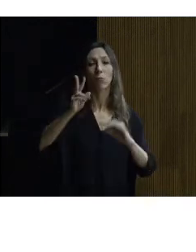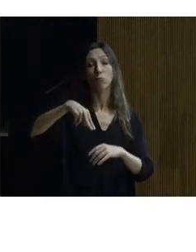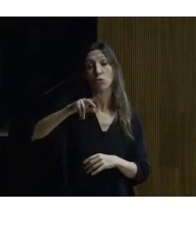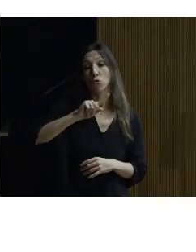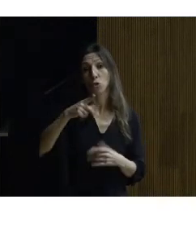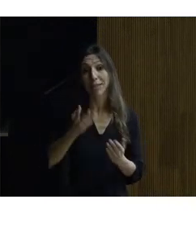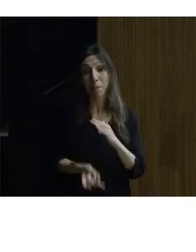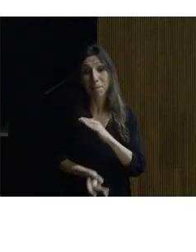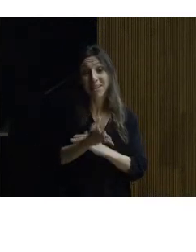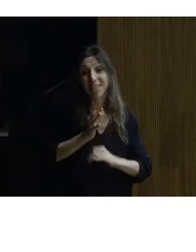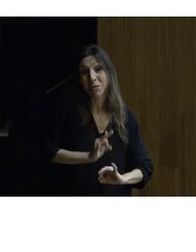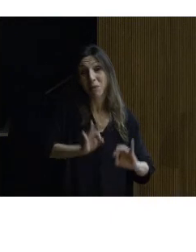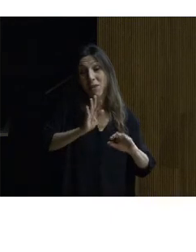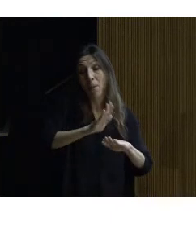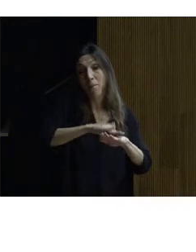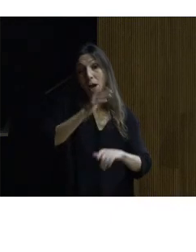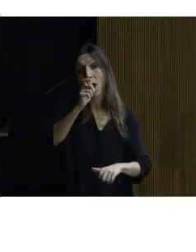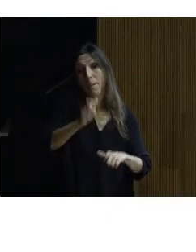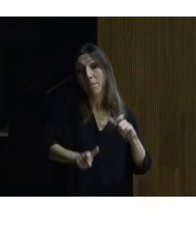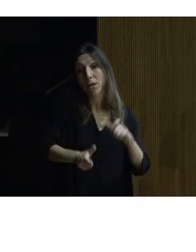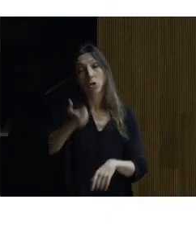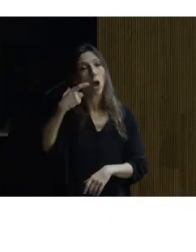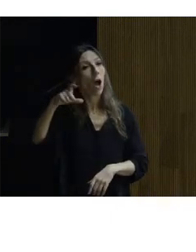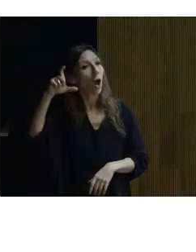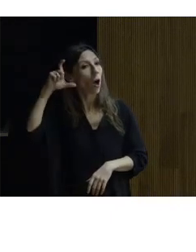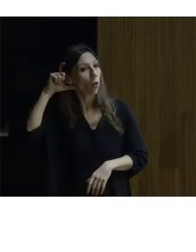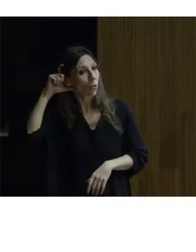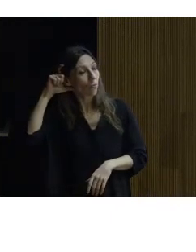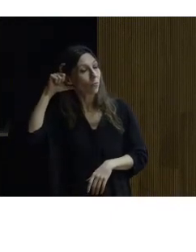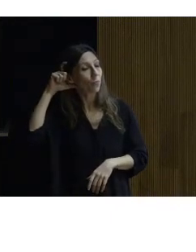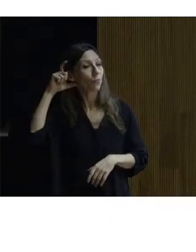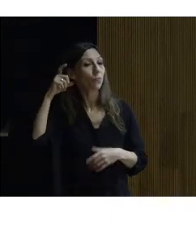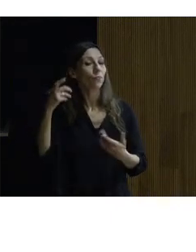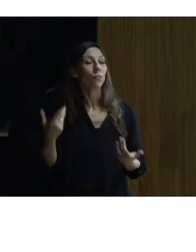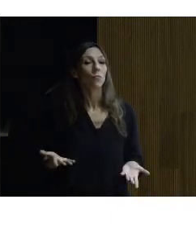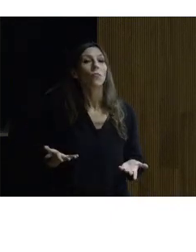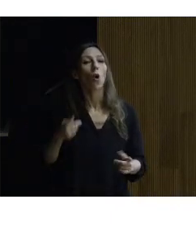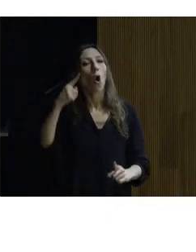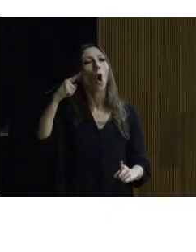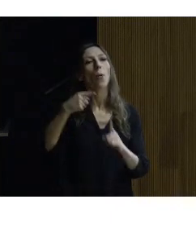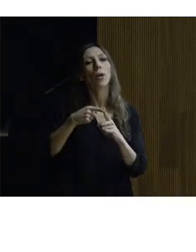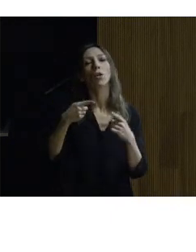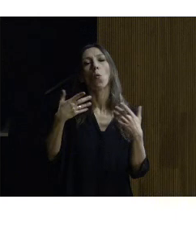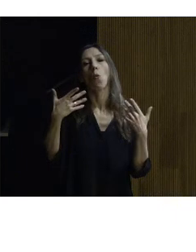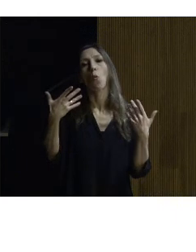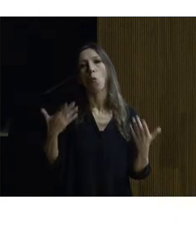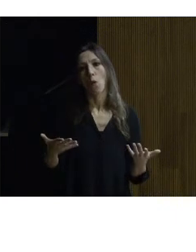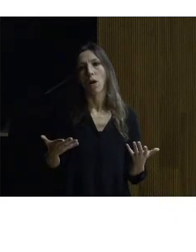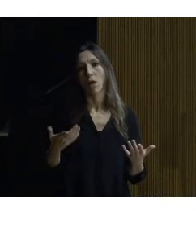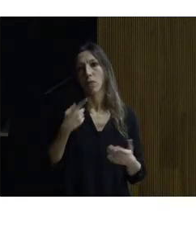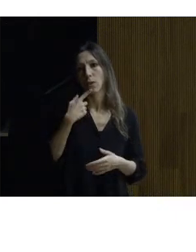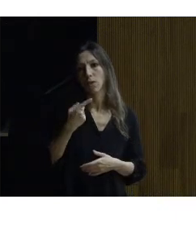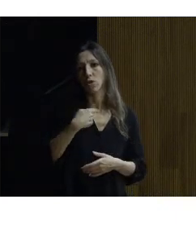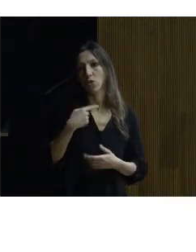específicamente para las prótesis auditivas entonces ¿con qué objetivo se hace? el decir yo